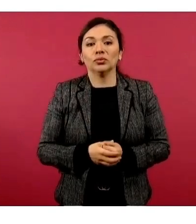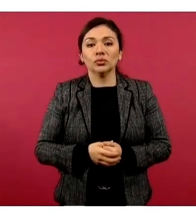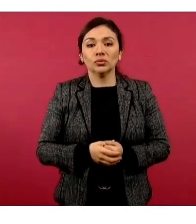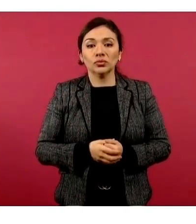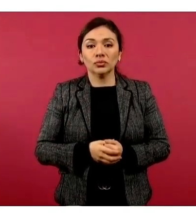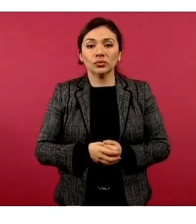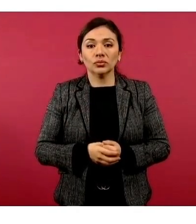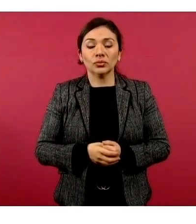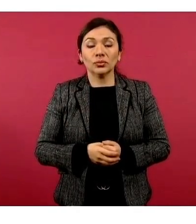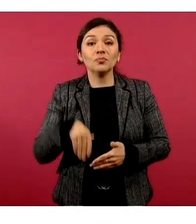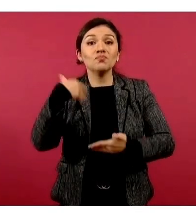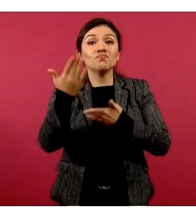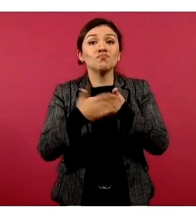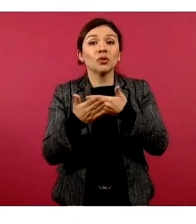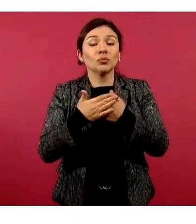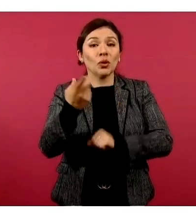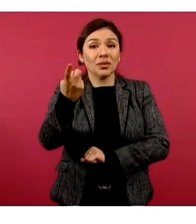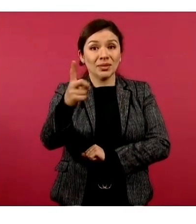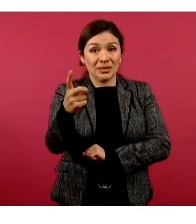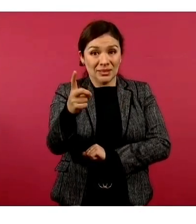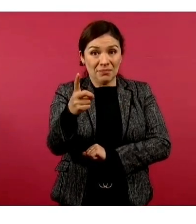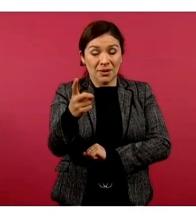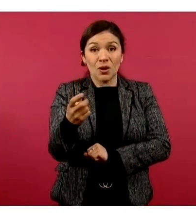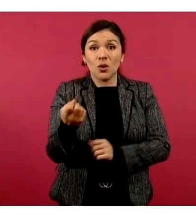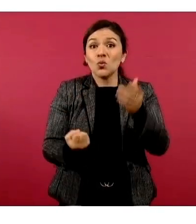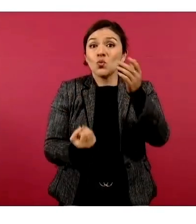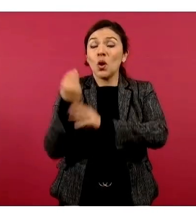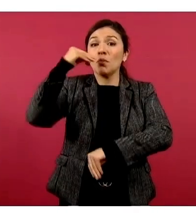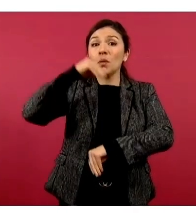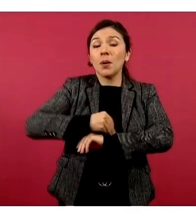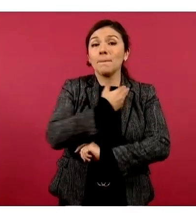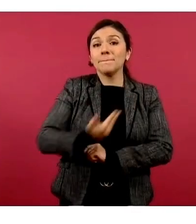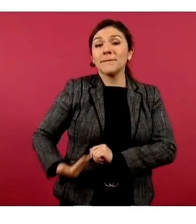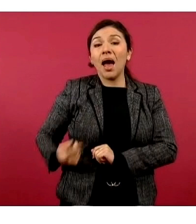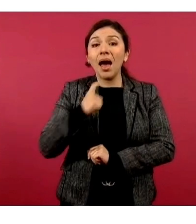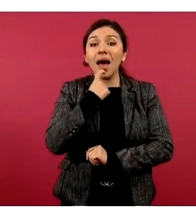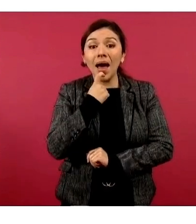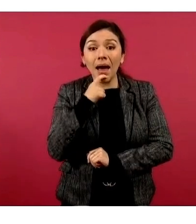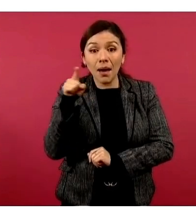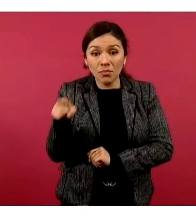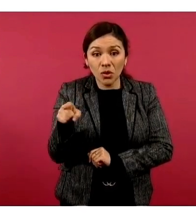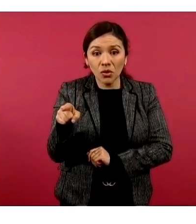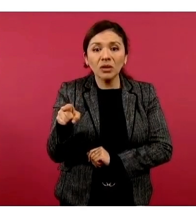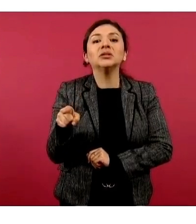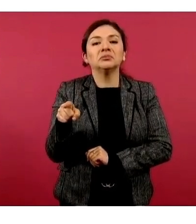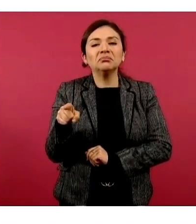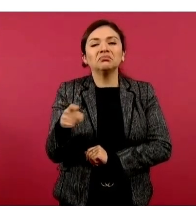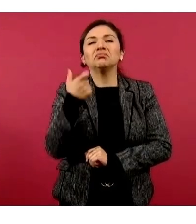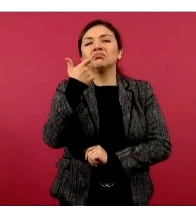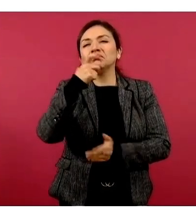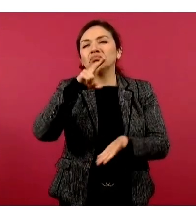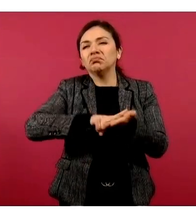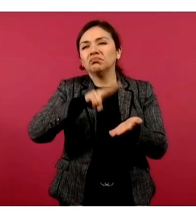En diciembre, que López Obrador entre a la presidencia, va a estar